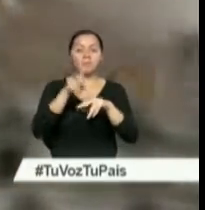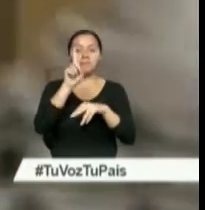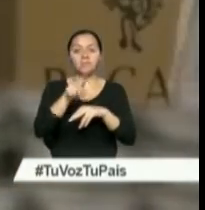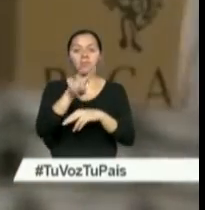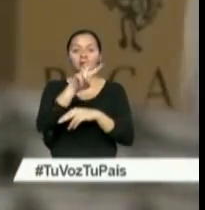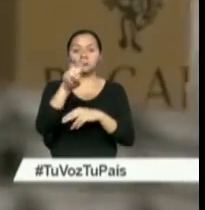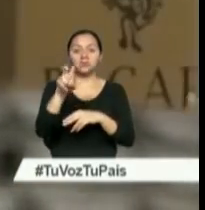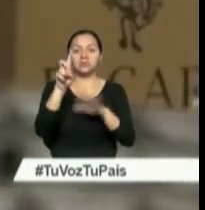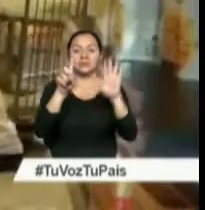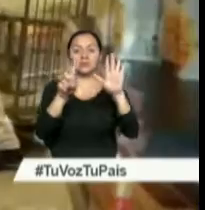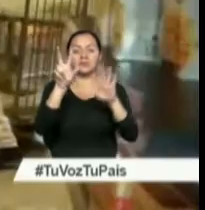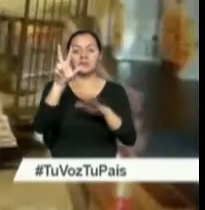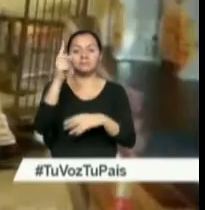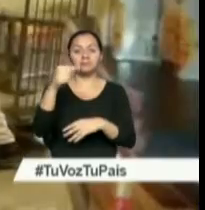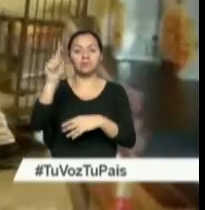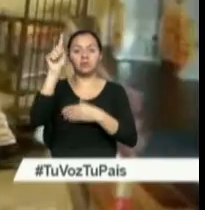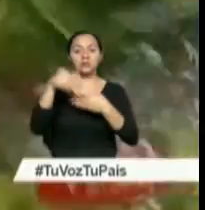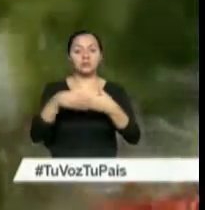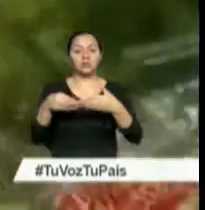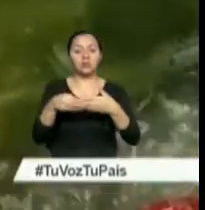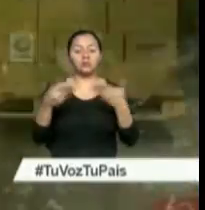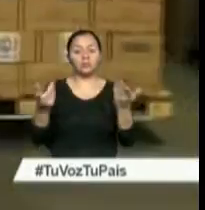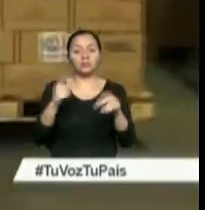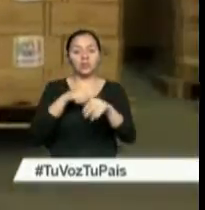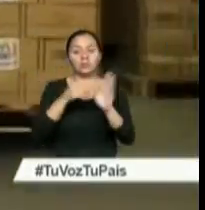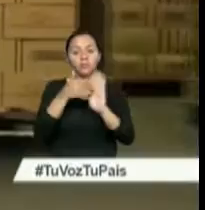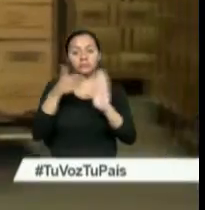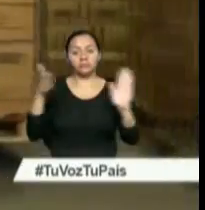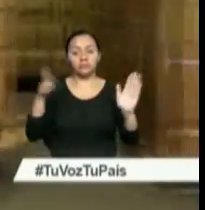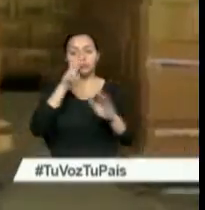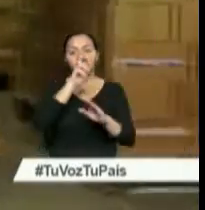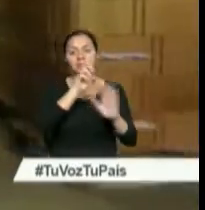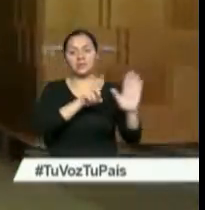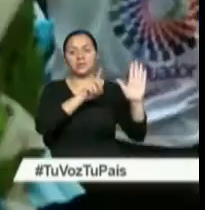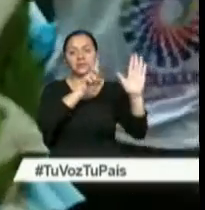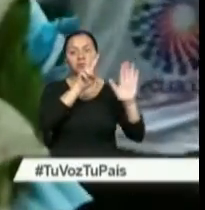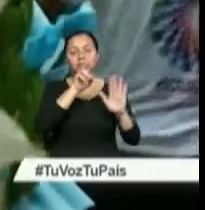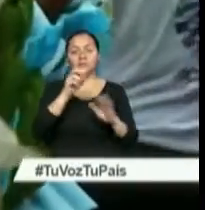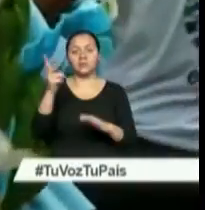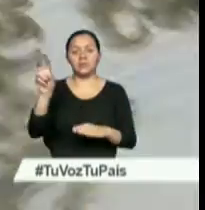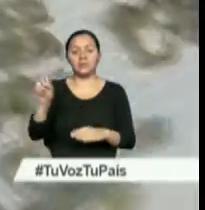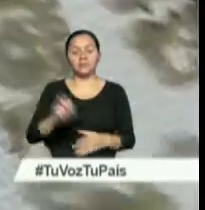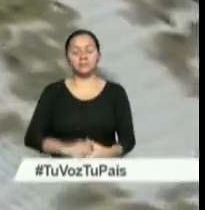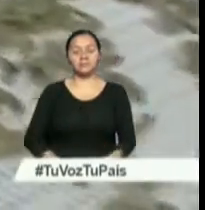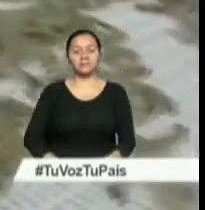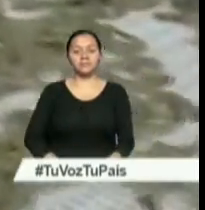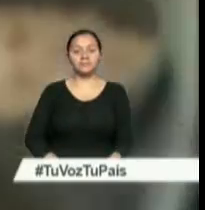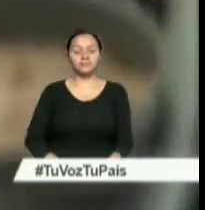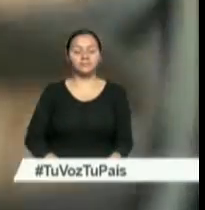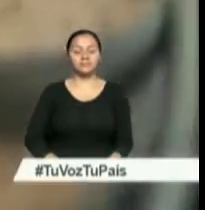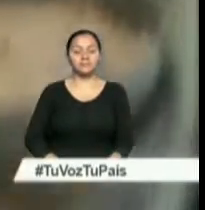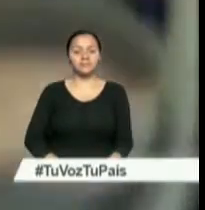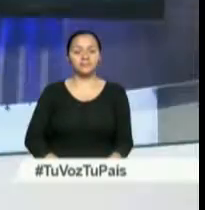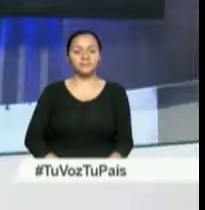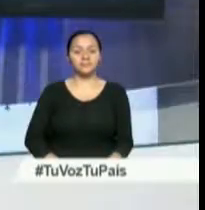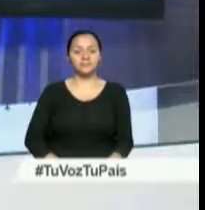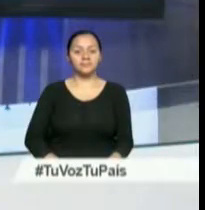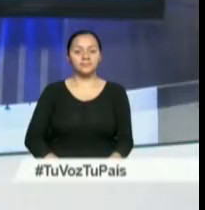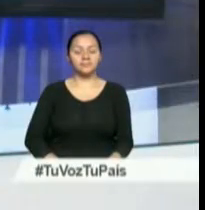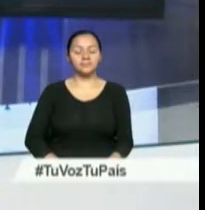.263 millones de dólares en el periodo 2016-2020. Caterina Morejón, Noticiero Ciudadano.